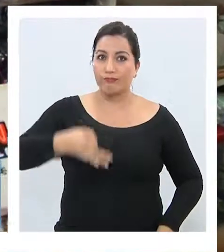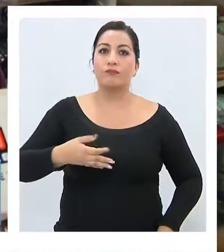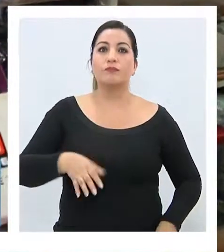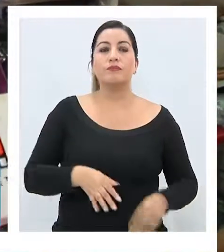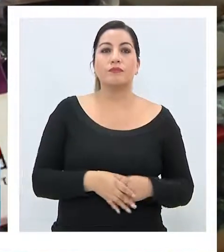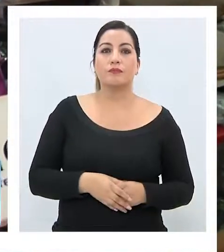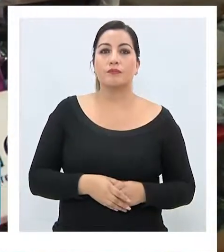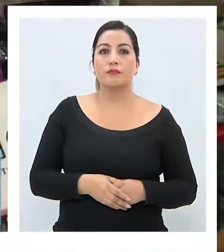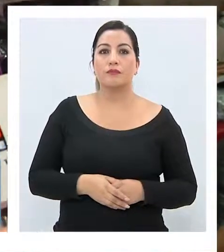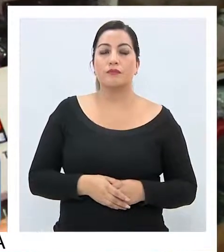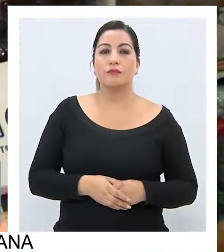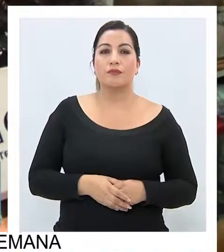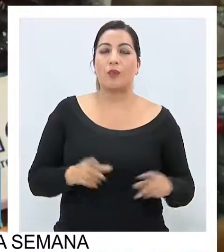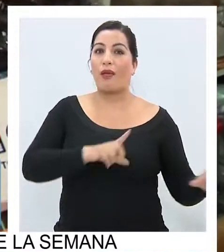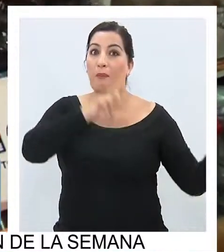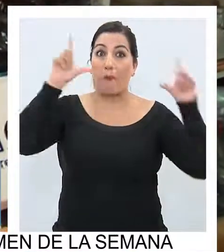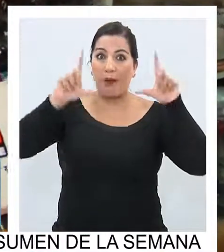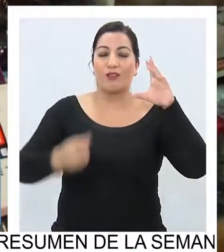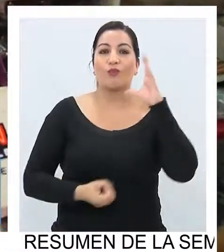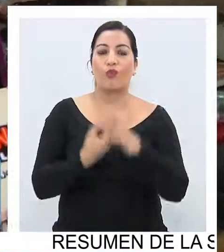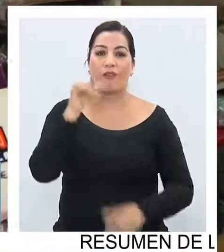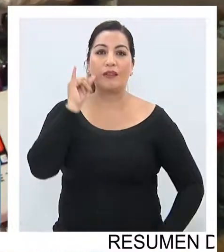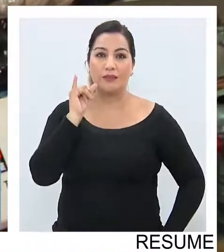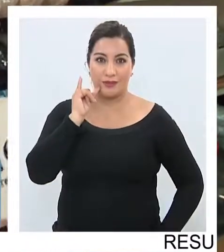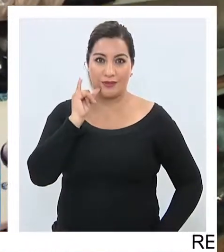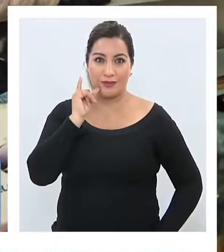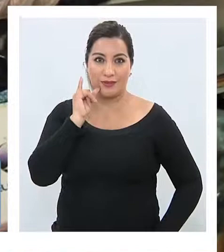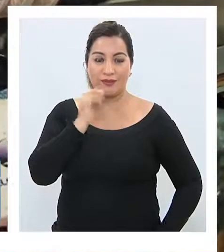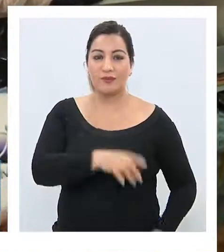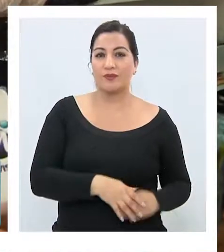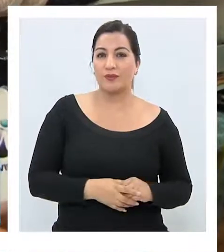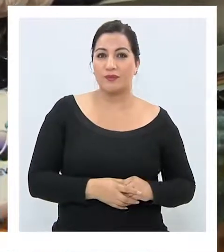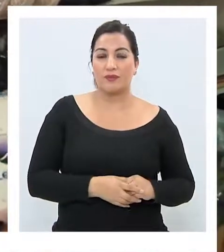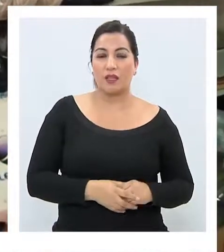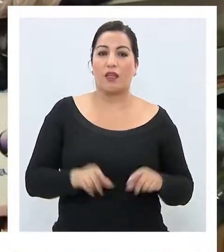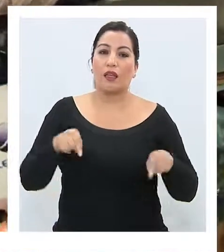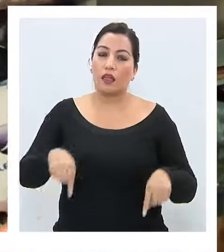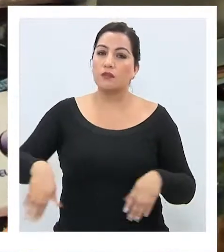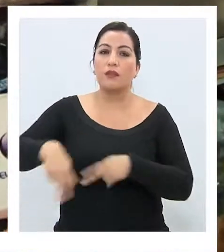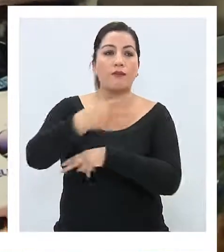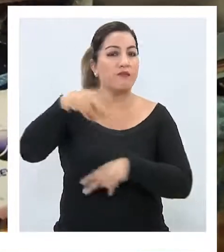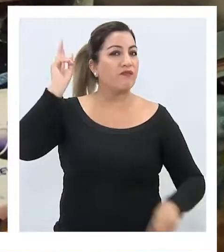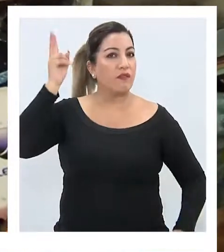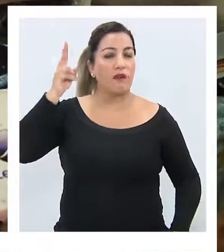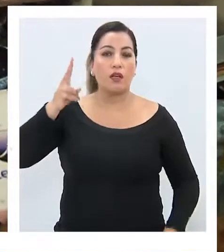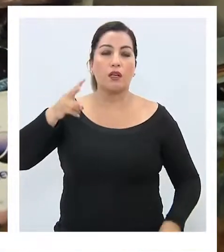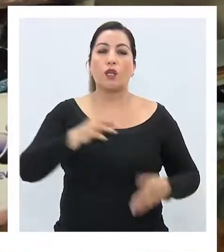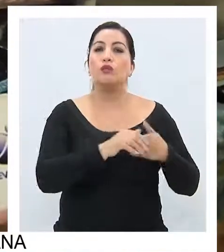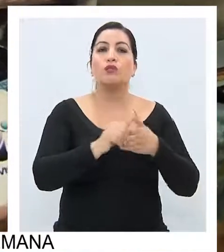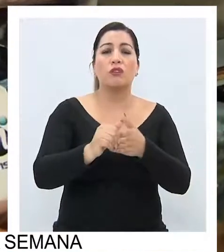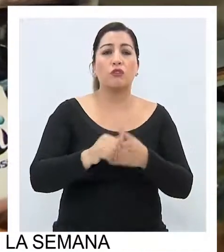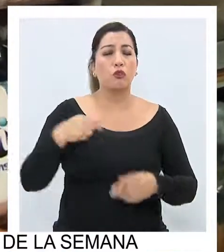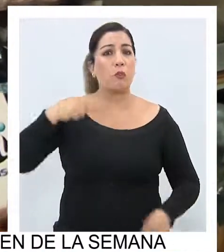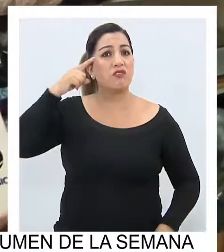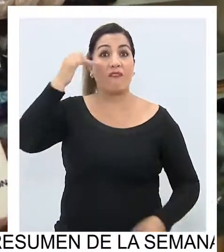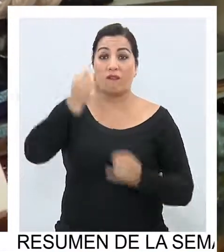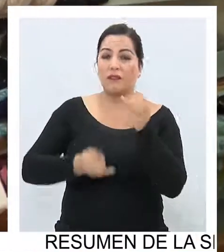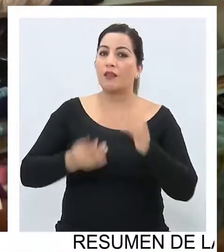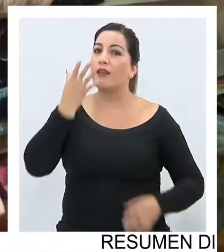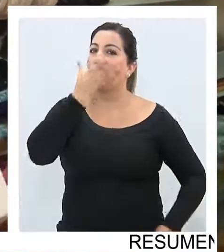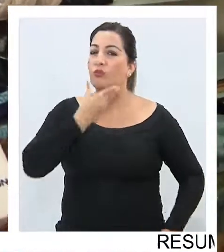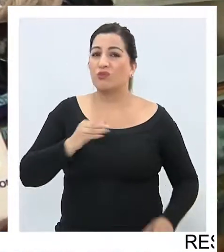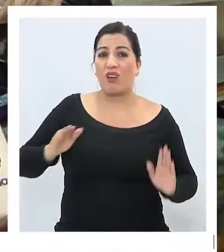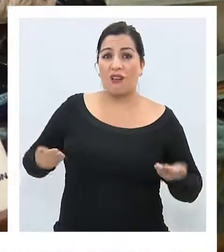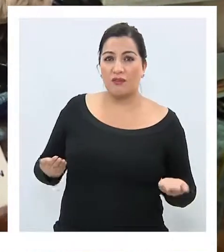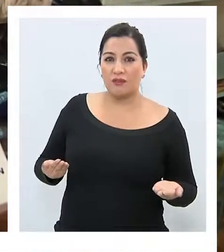carita nueva para nuestra ciudad. Es totalmente turístico, va a quedar hermoso. Si bien es cierto, ahora está un